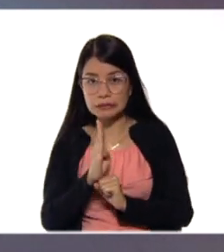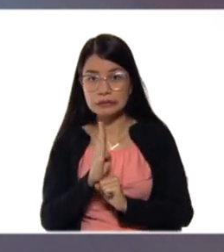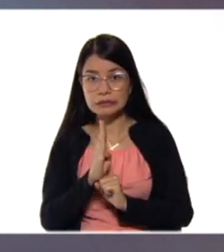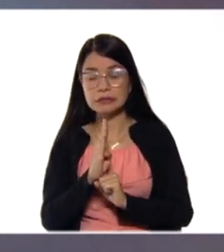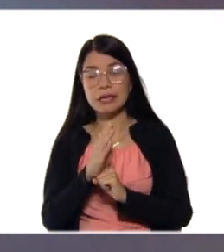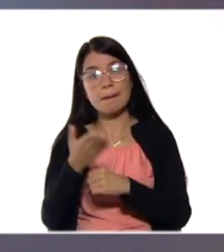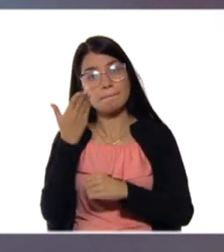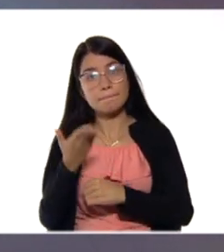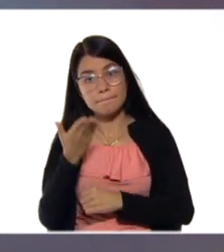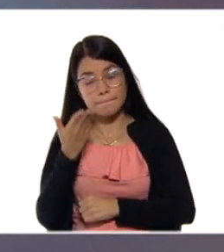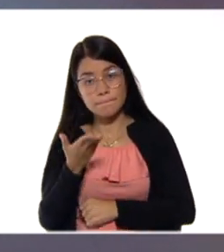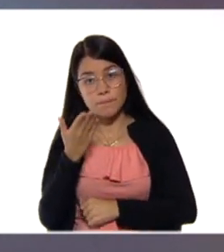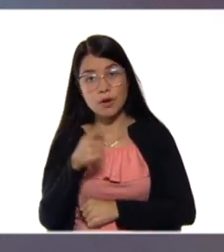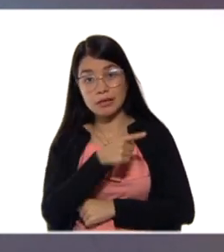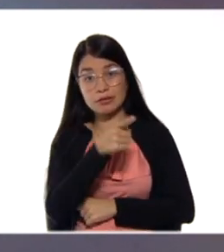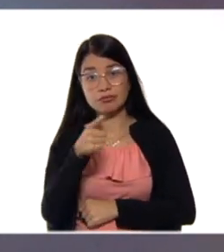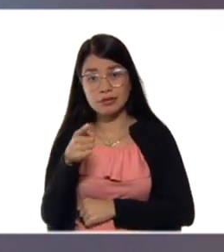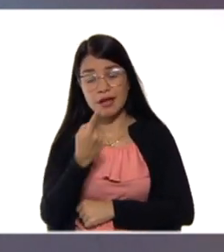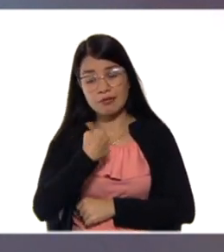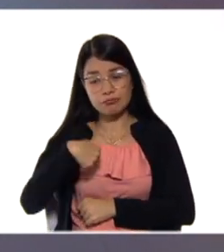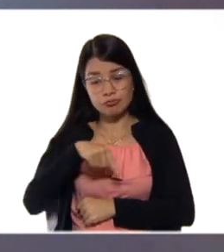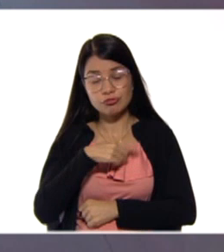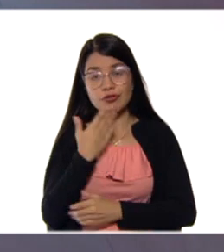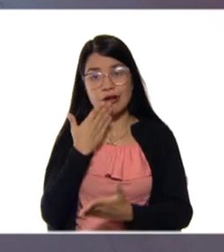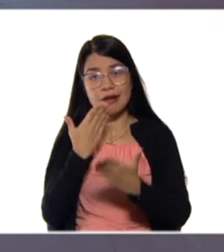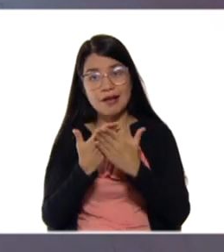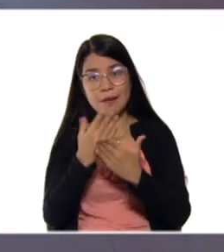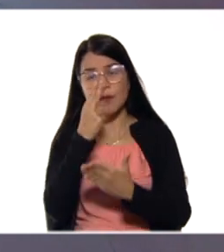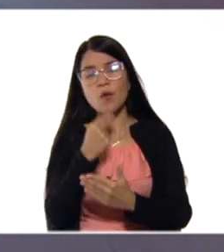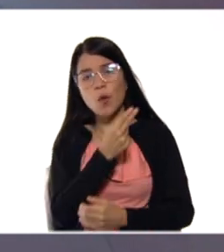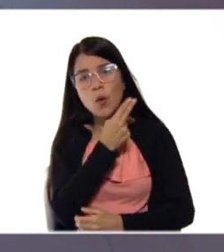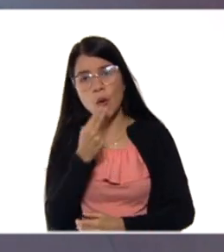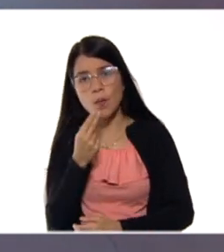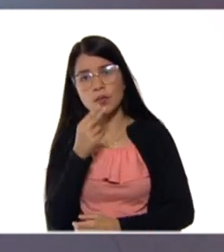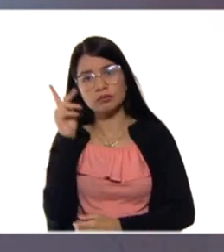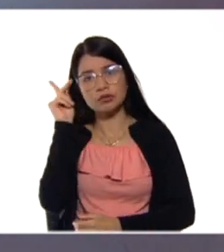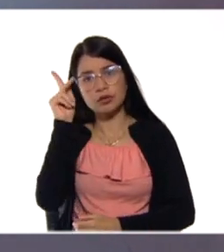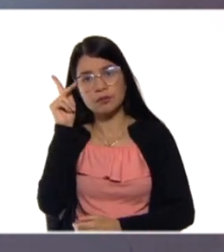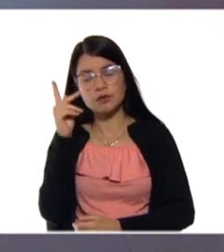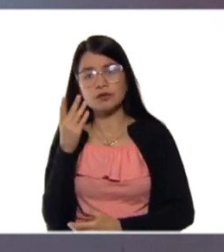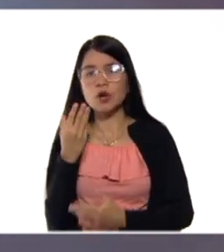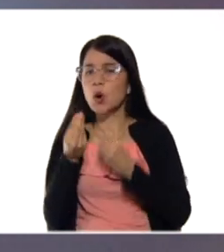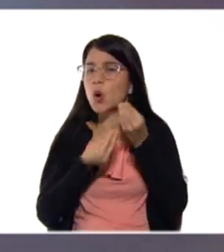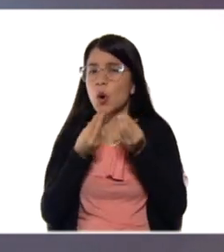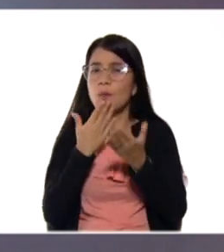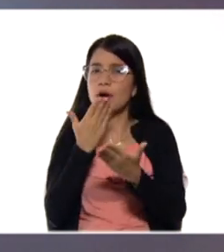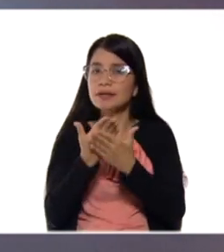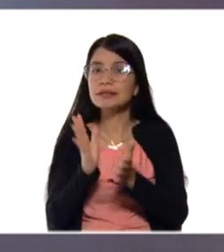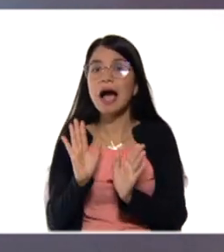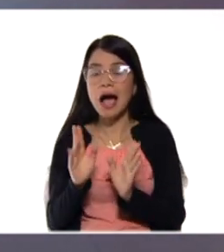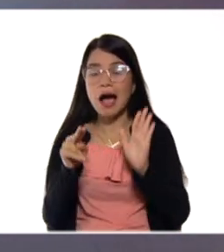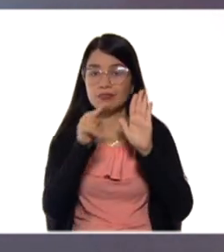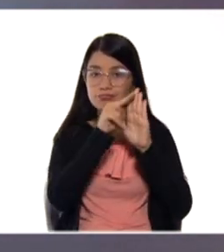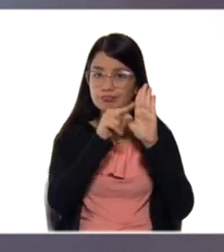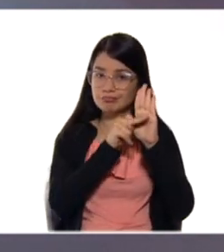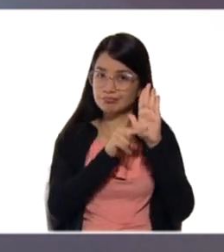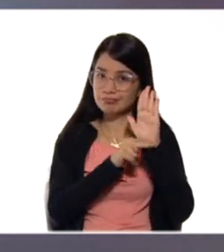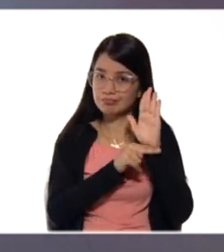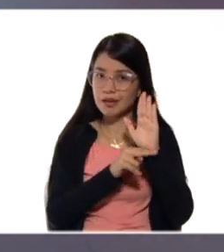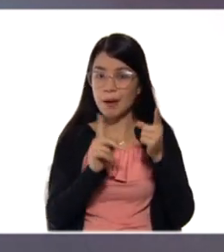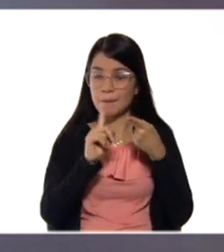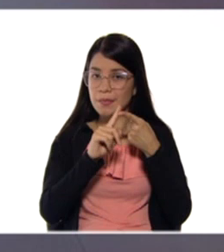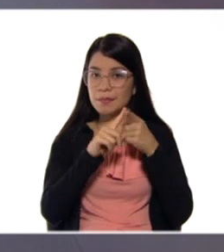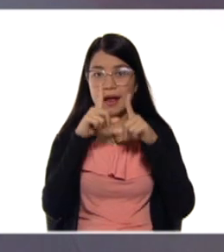que nosotros agradezcamos todo ese compromiso y esa entrega con tres medidas muy sencillas. La primera de ellas,